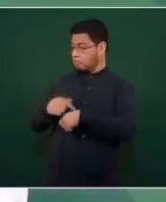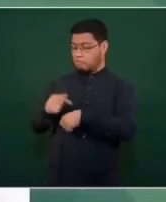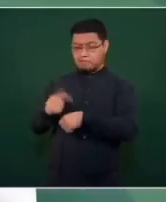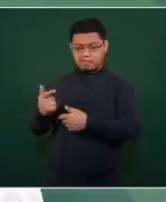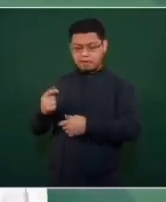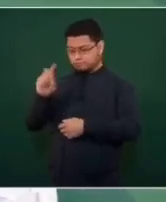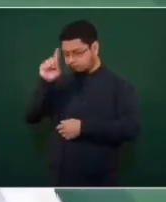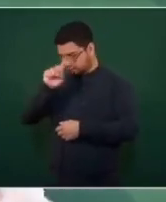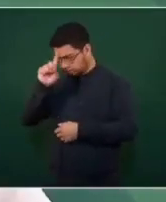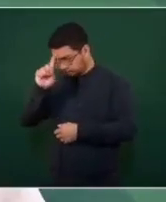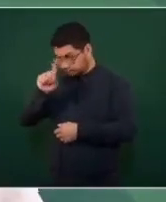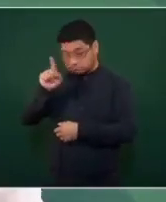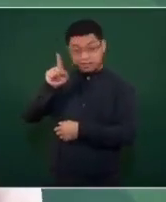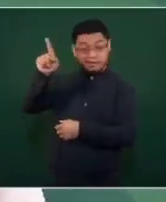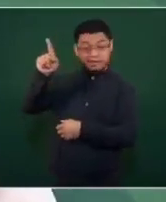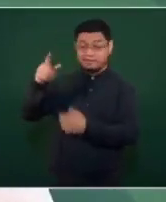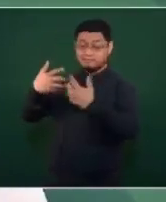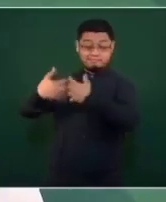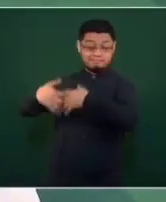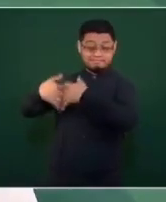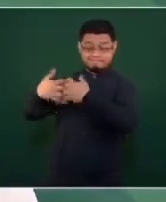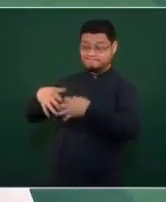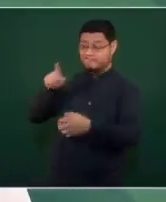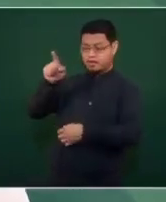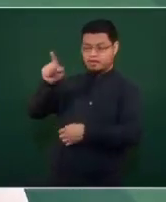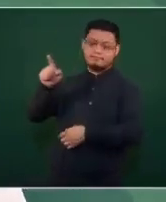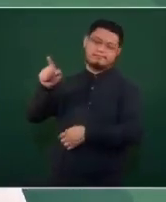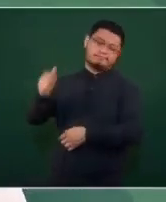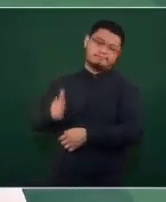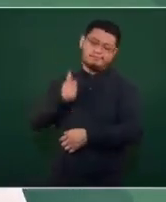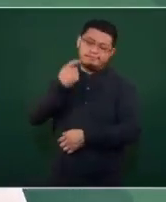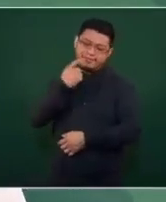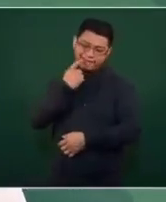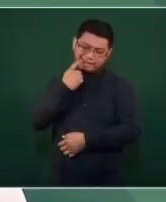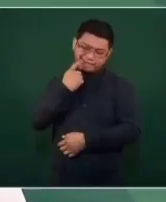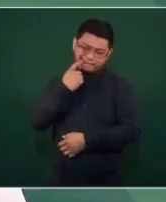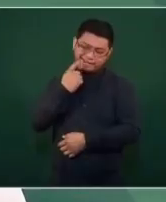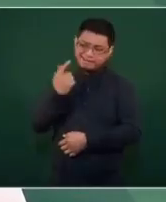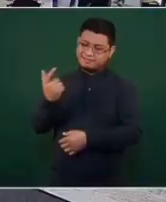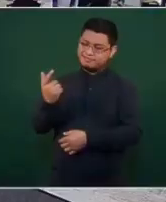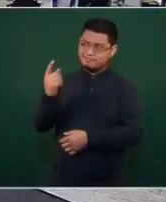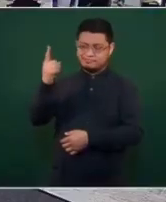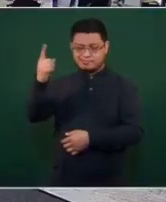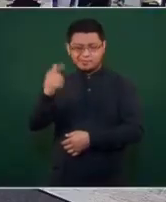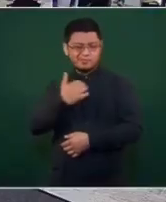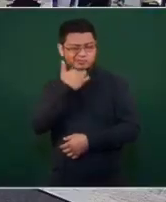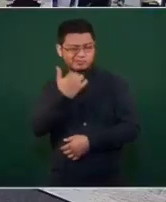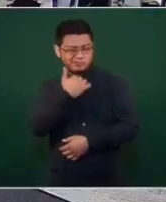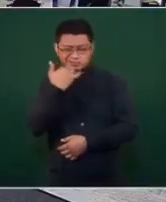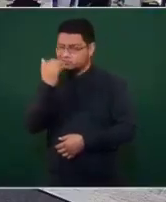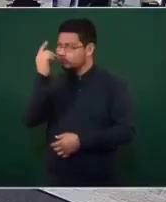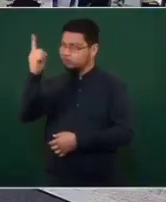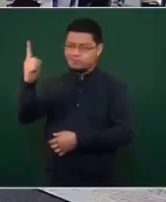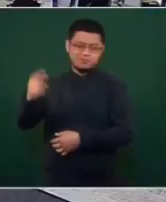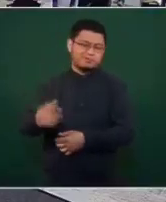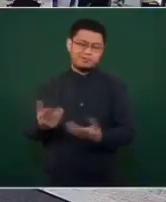asesorando a las grandes empresas, saqueadoras, a los corruptos y